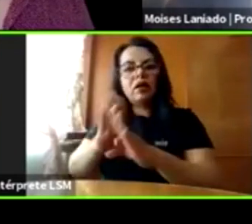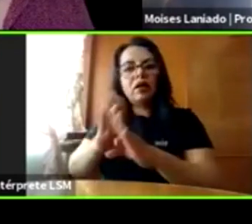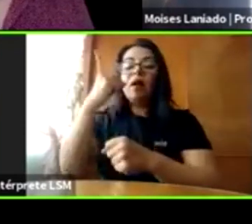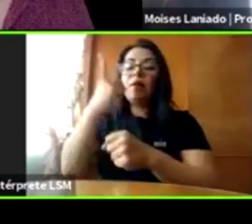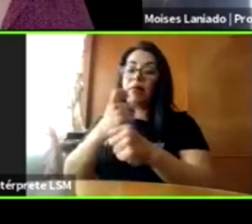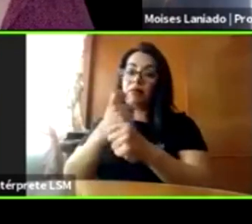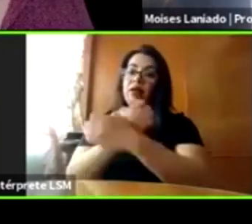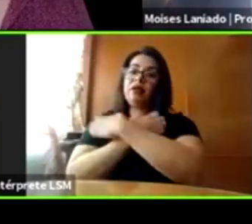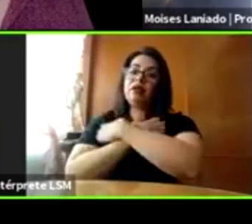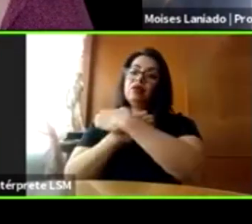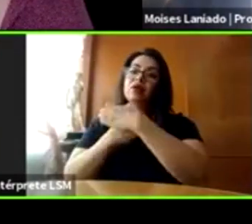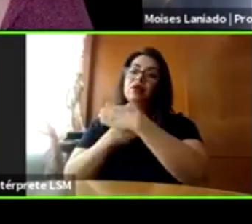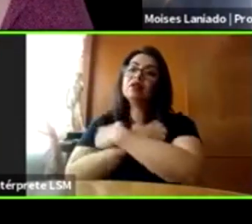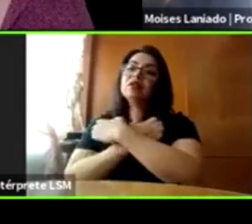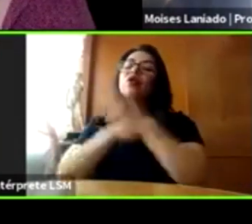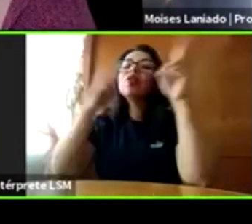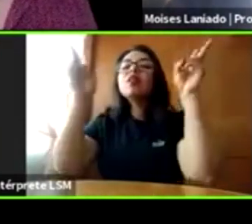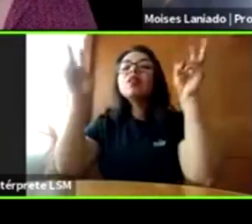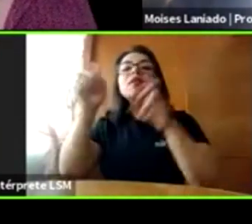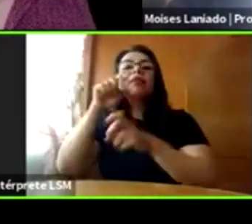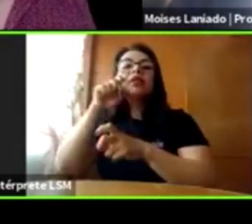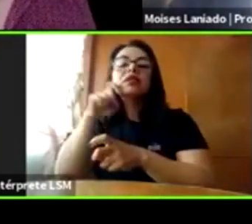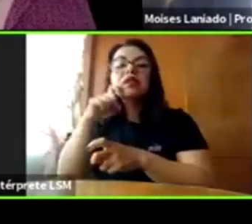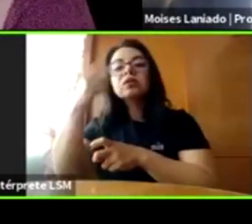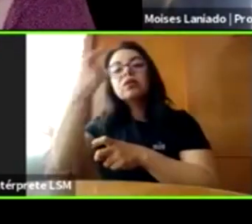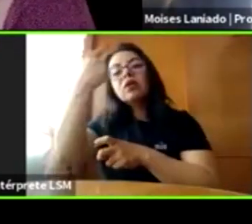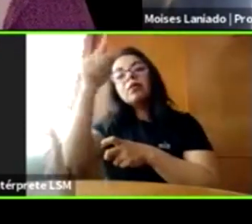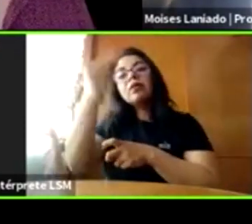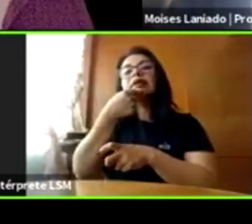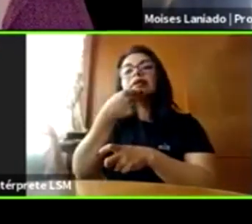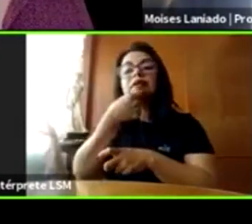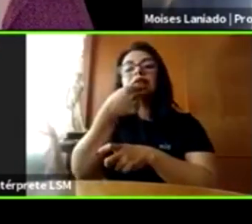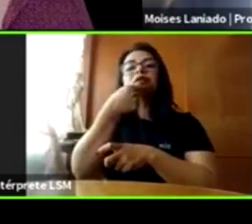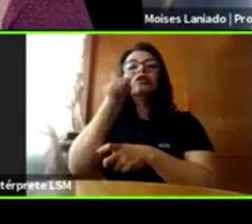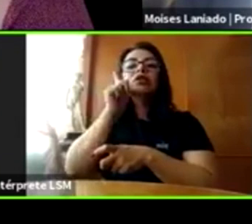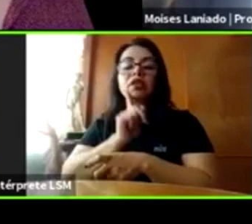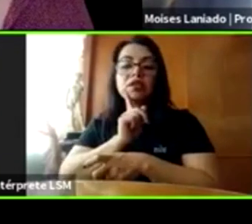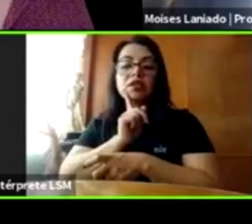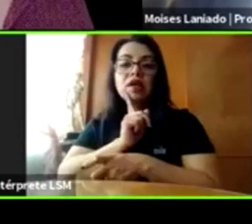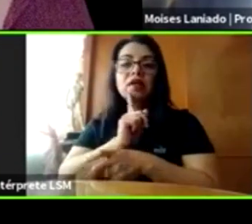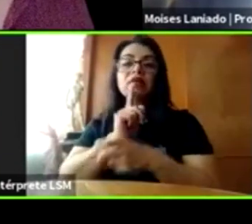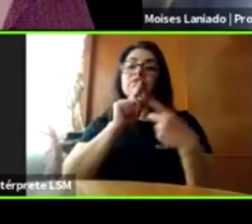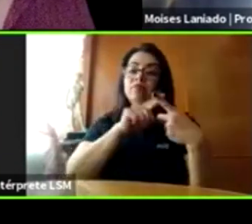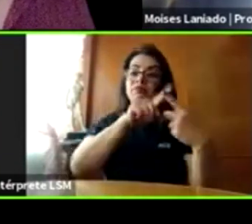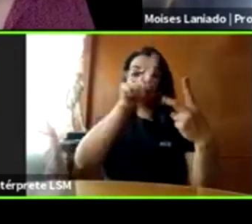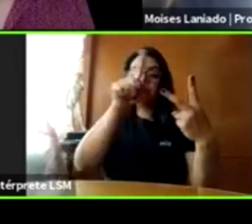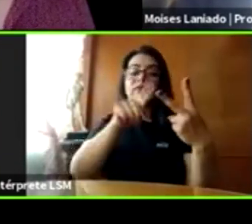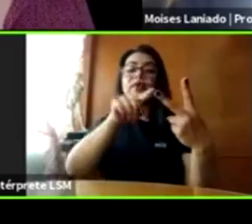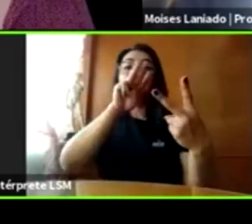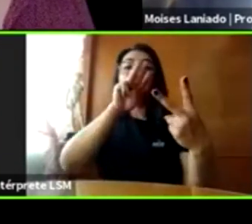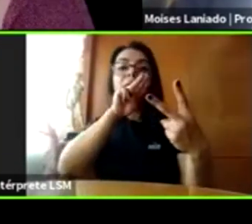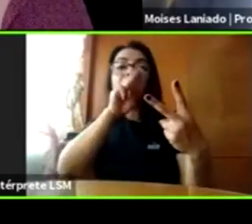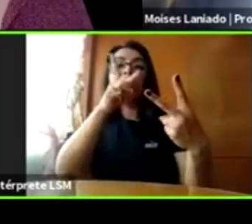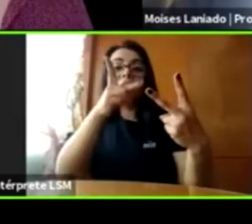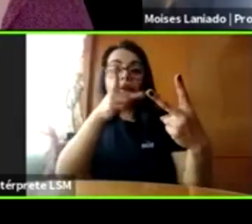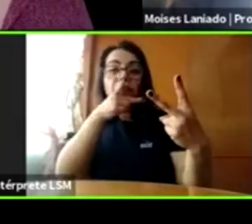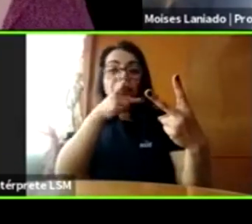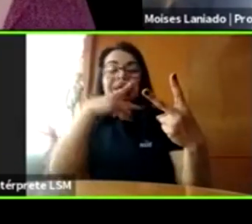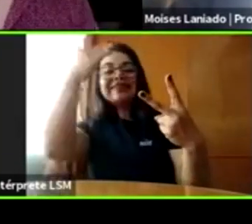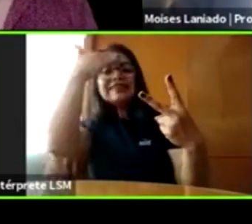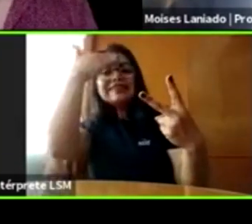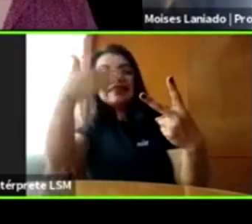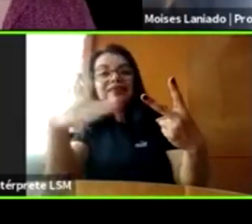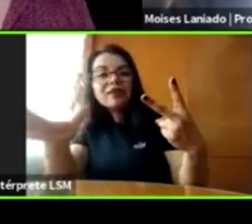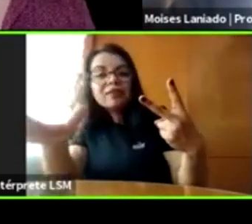sexual adecuada para niñas y niños, que padres y madres tengan habilidades parentales que les ayuden a estar